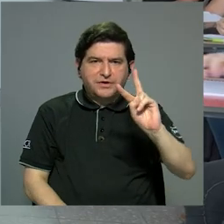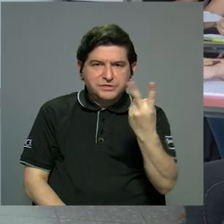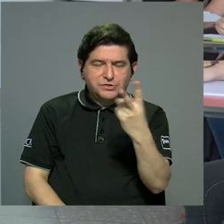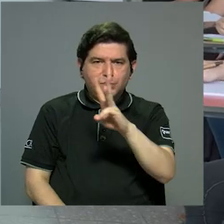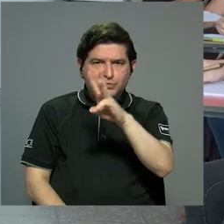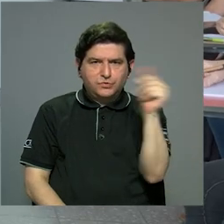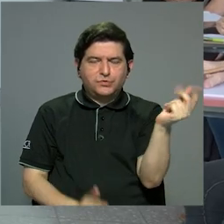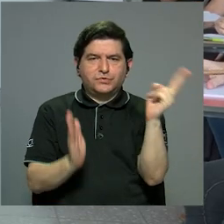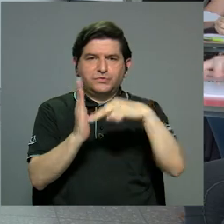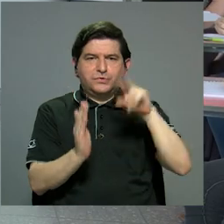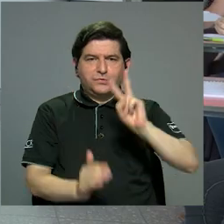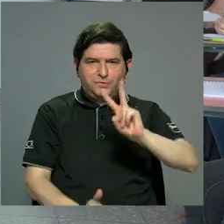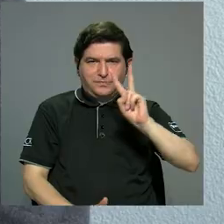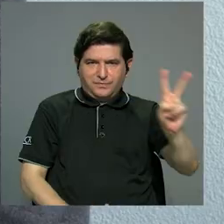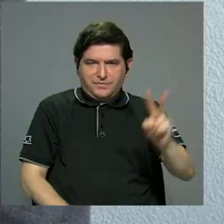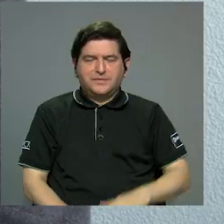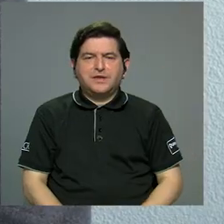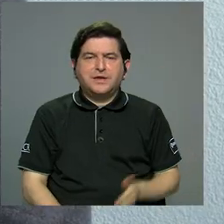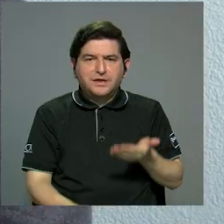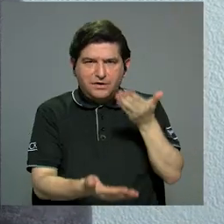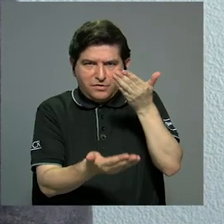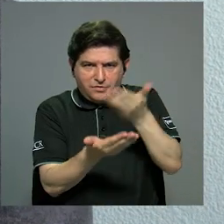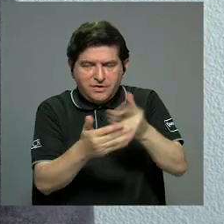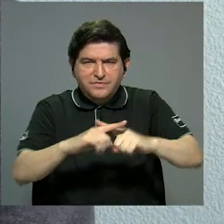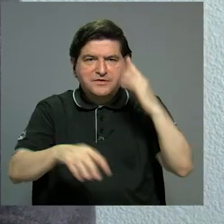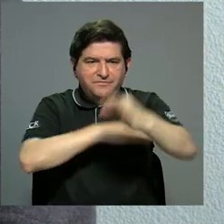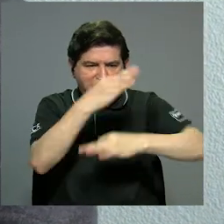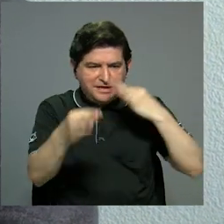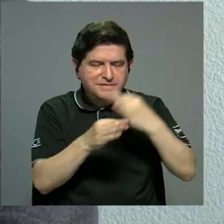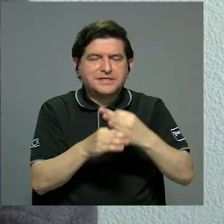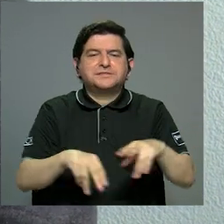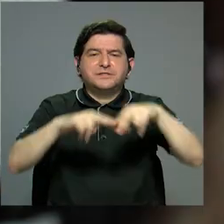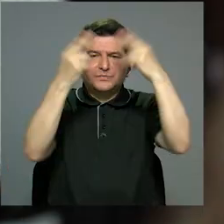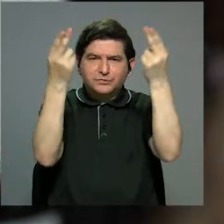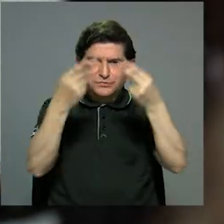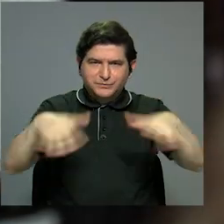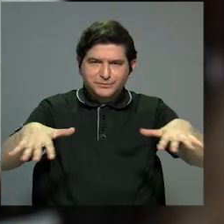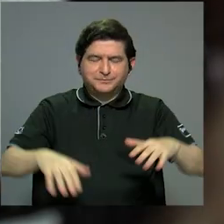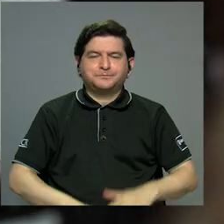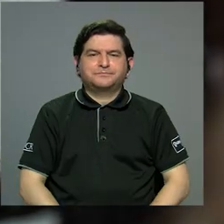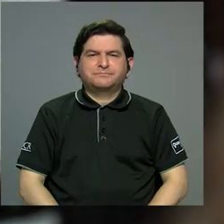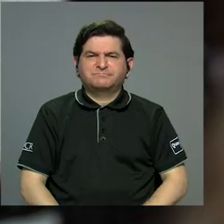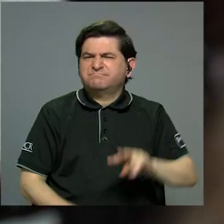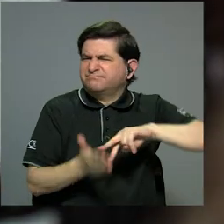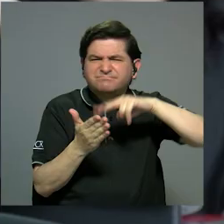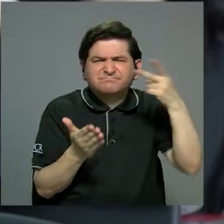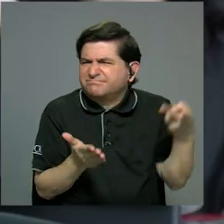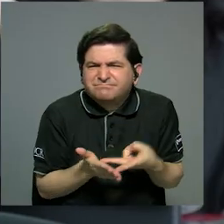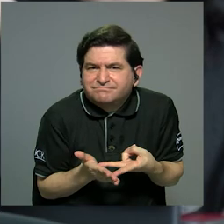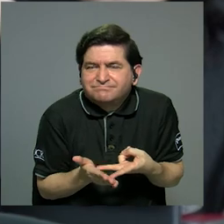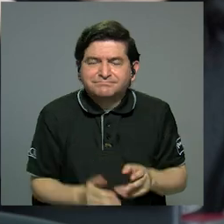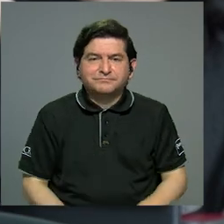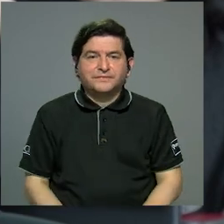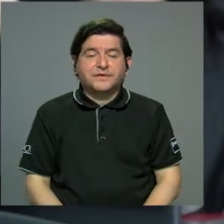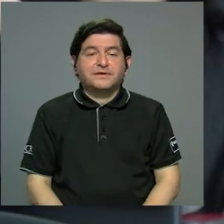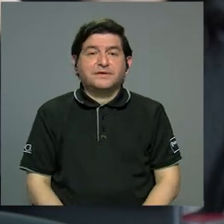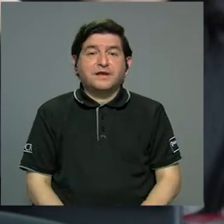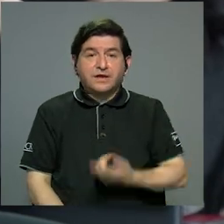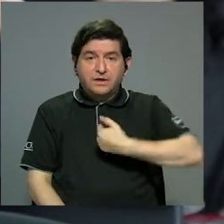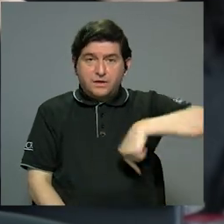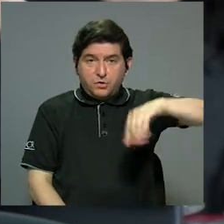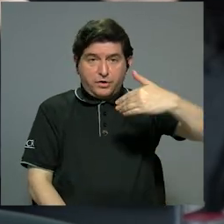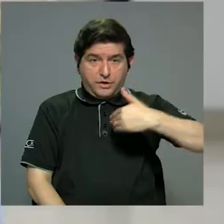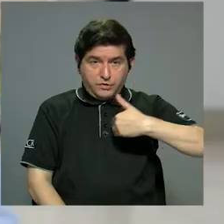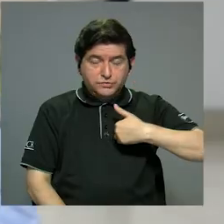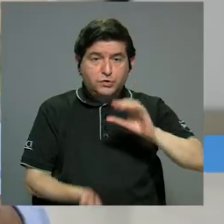segundo semestre de 2022 se ha ofrecido en diferentes niveles de virtualidad. ¿Qué significa esto? En realidad lo que tenemos